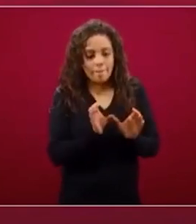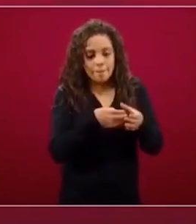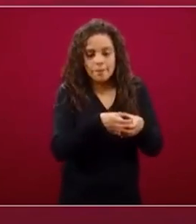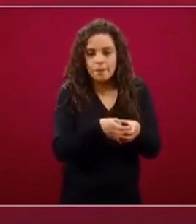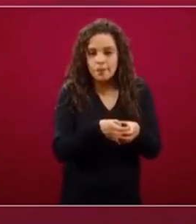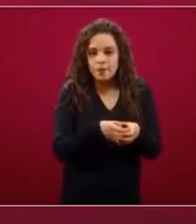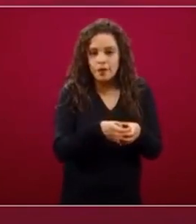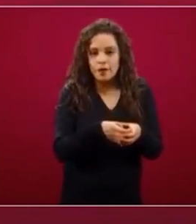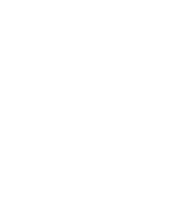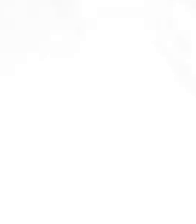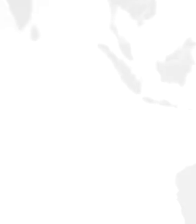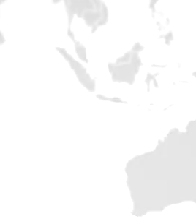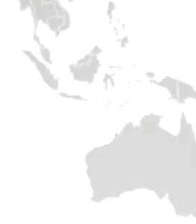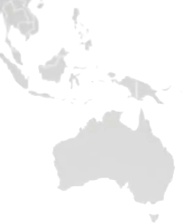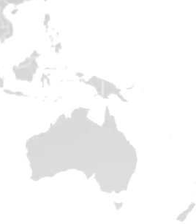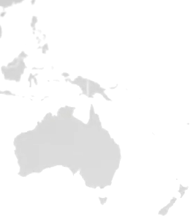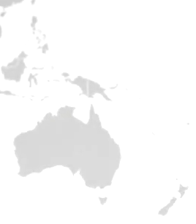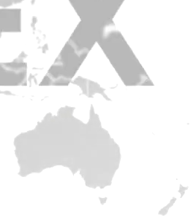comprar sus insumos.